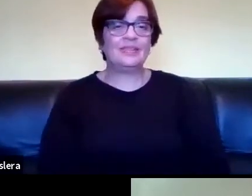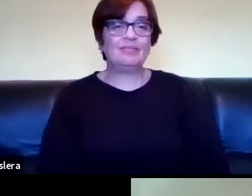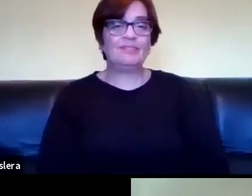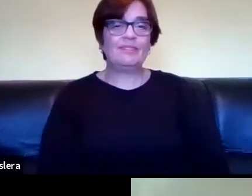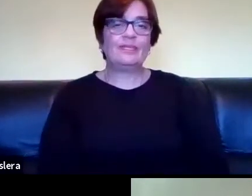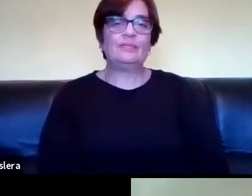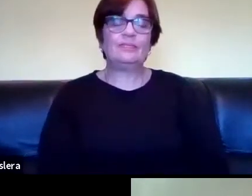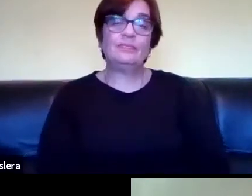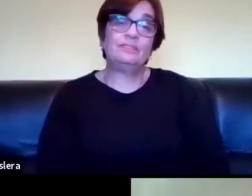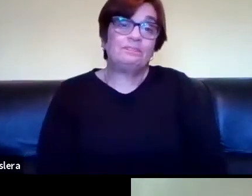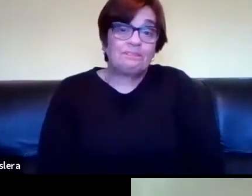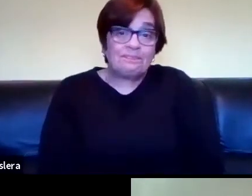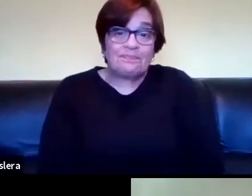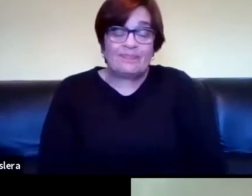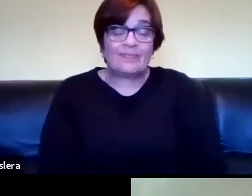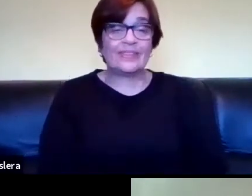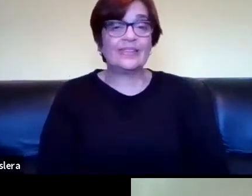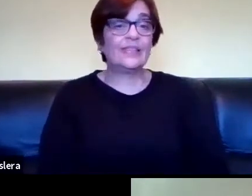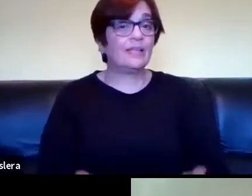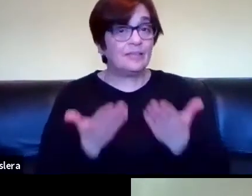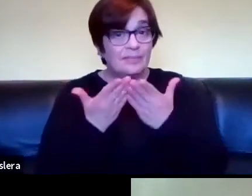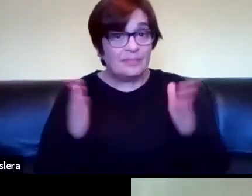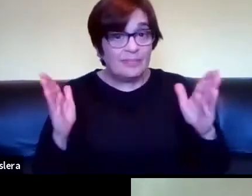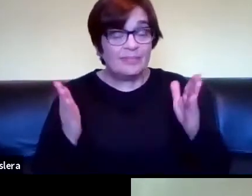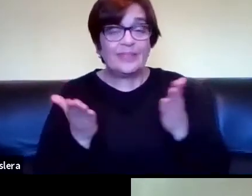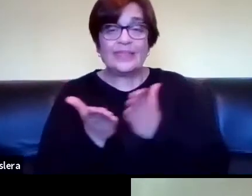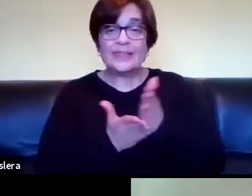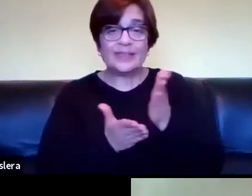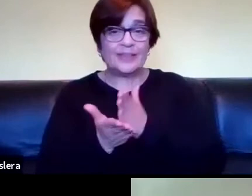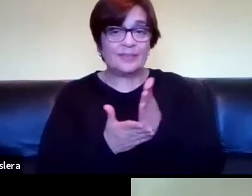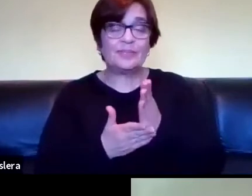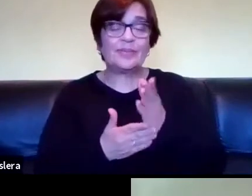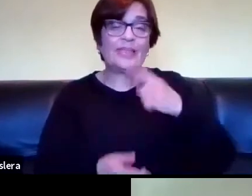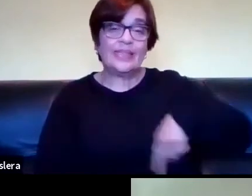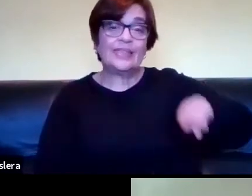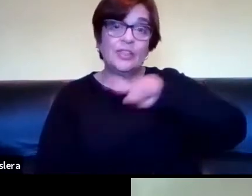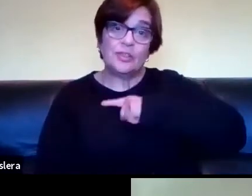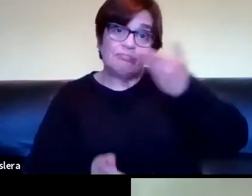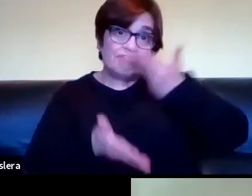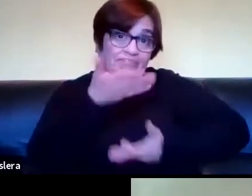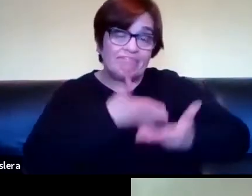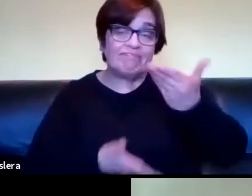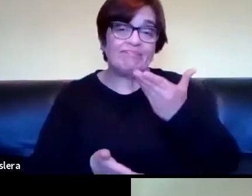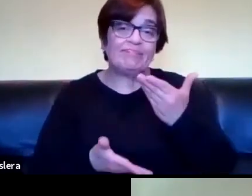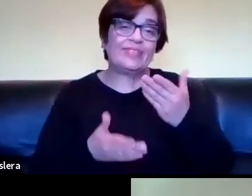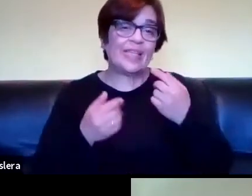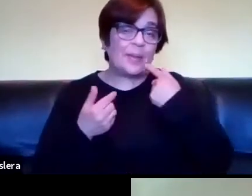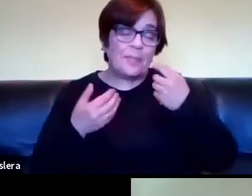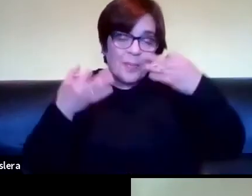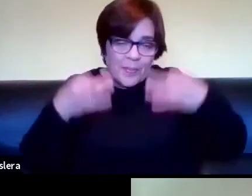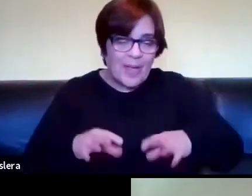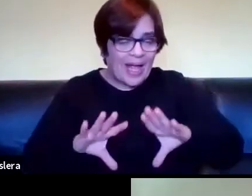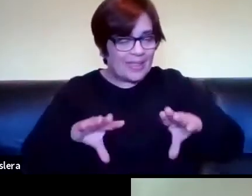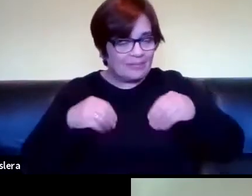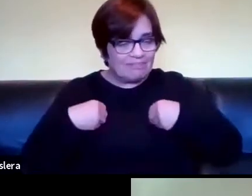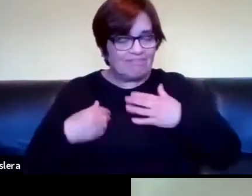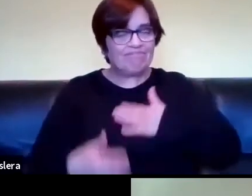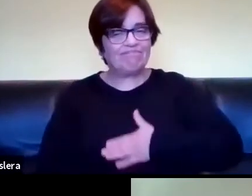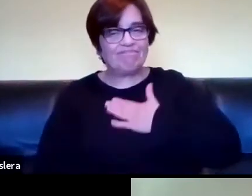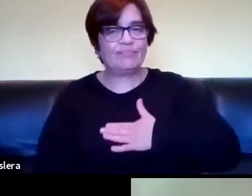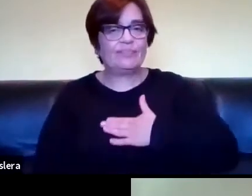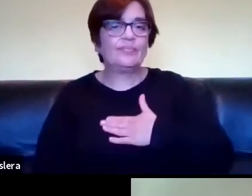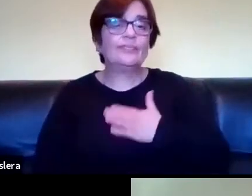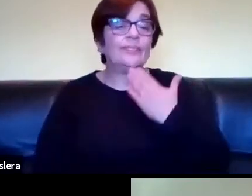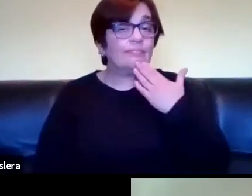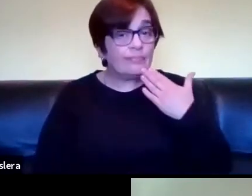pero bueno abiertos a a este intercambio que bueno que bienvenido sea así que bueno